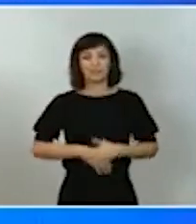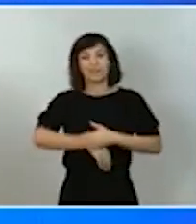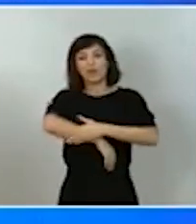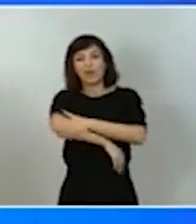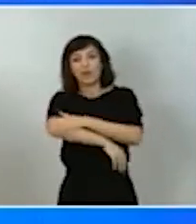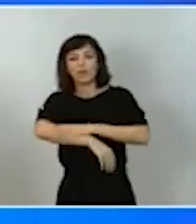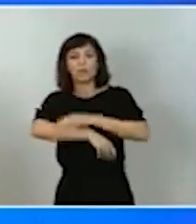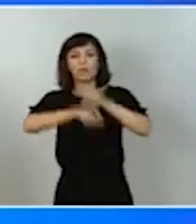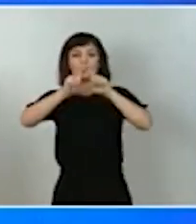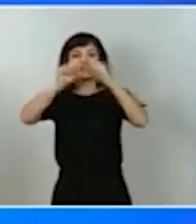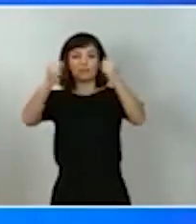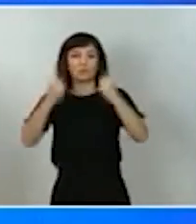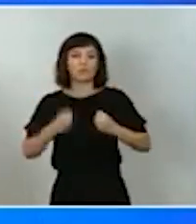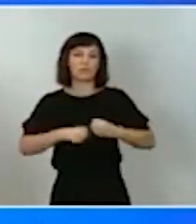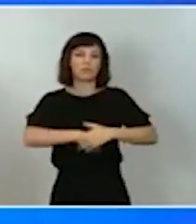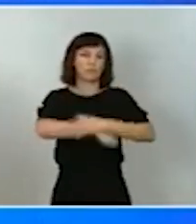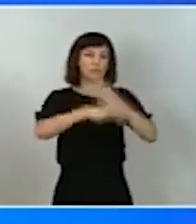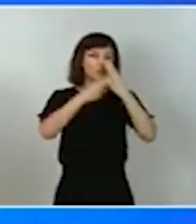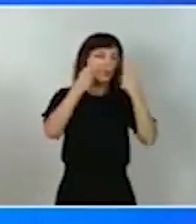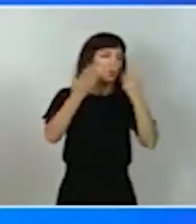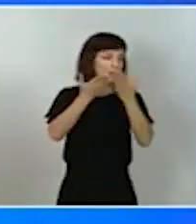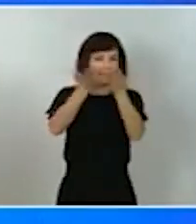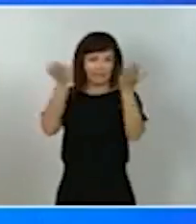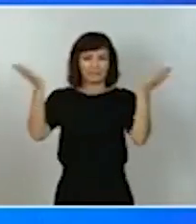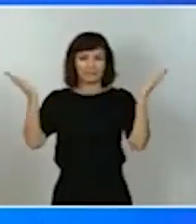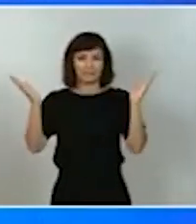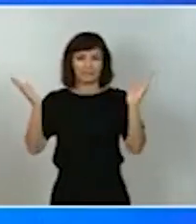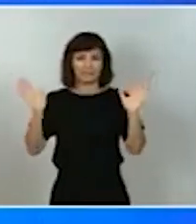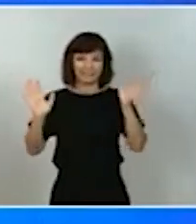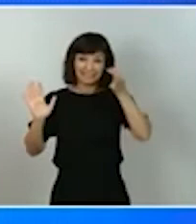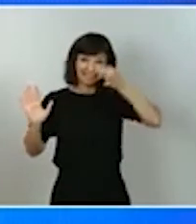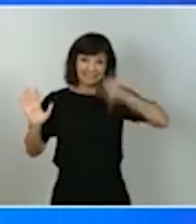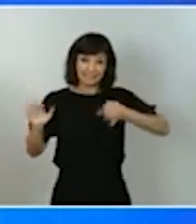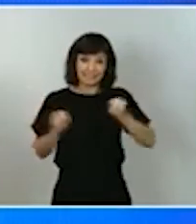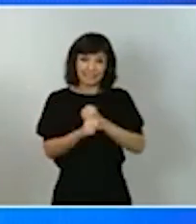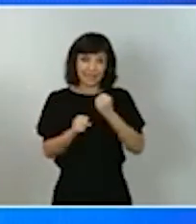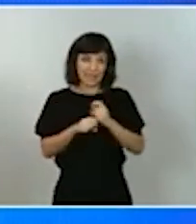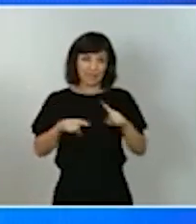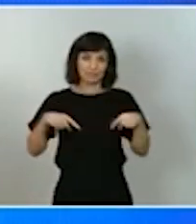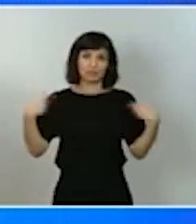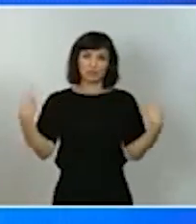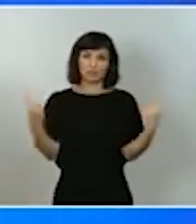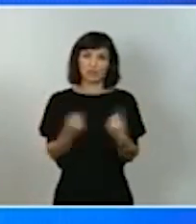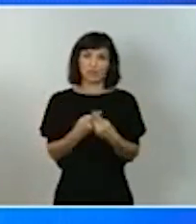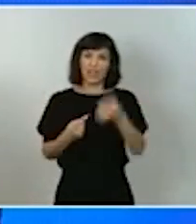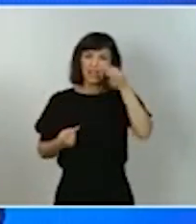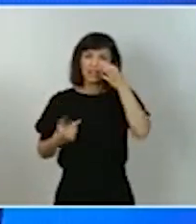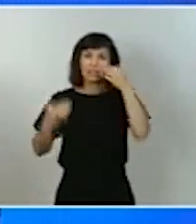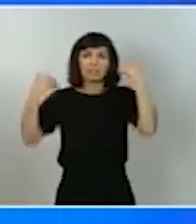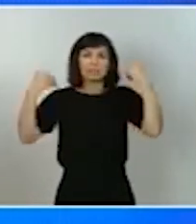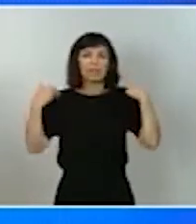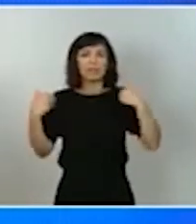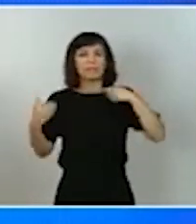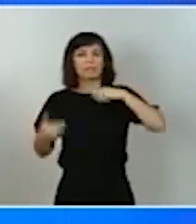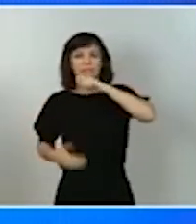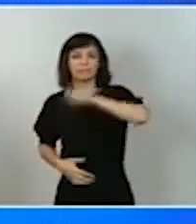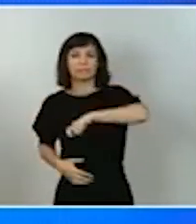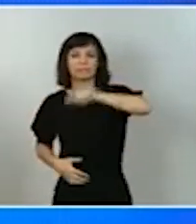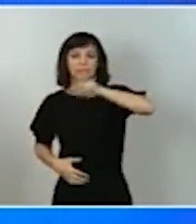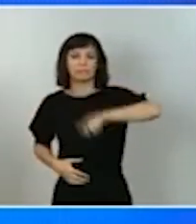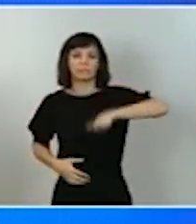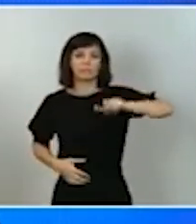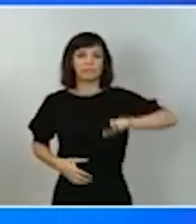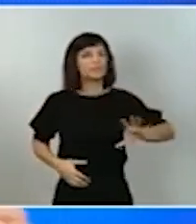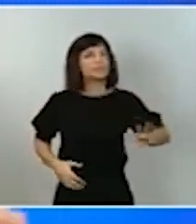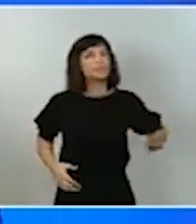administraciones públicas nos encontramos ante una ingente tarea común que apela a todos y cada uno de los ciudadanos y ciudadanas de nuestro país a todas y cada una de